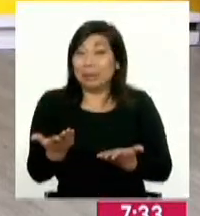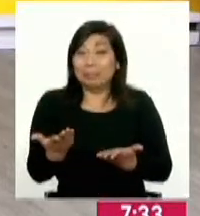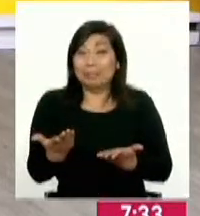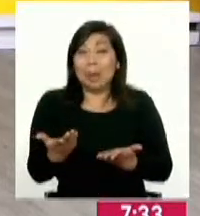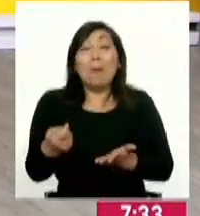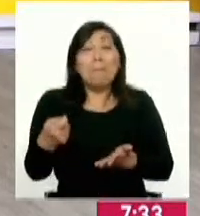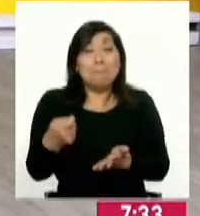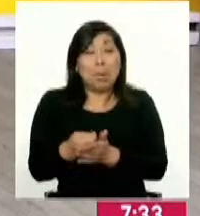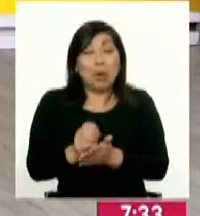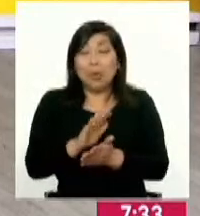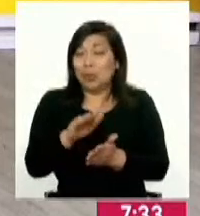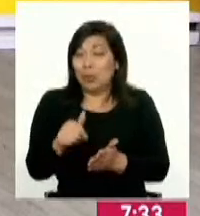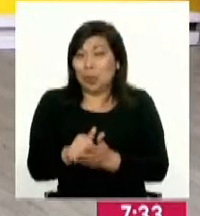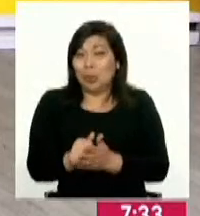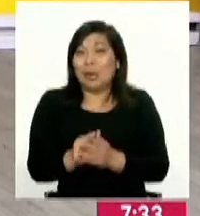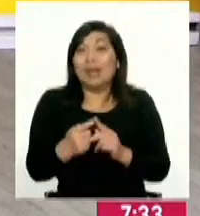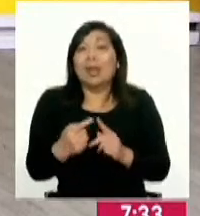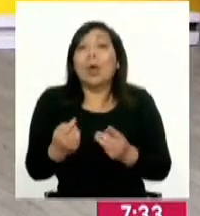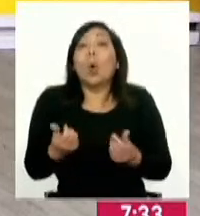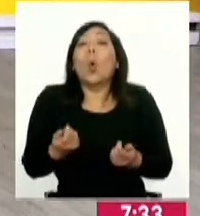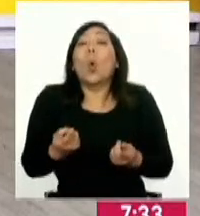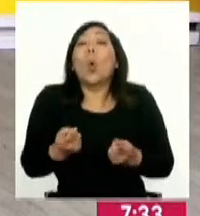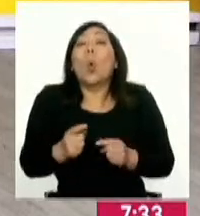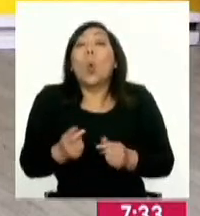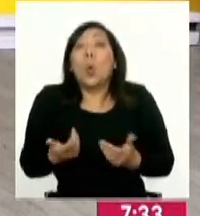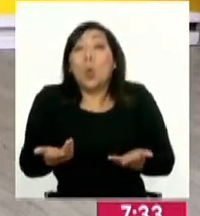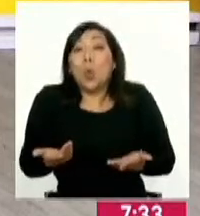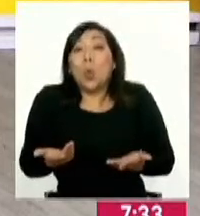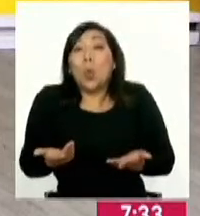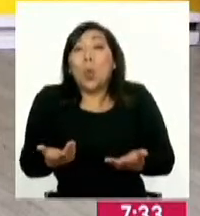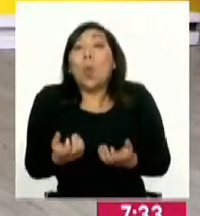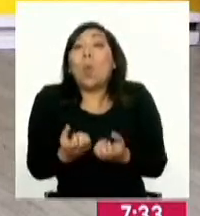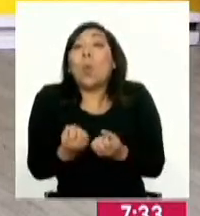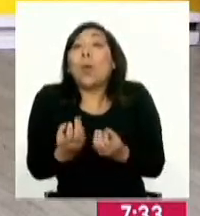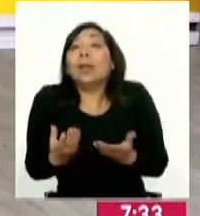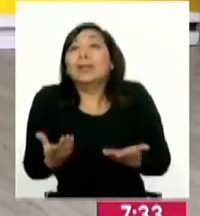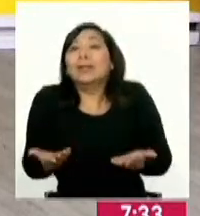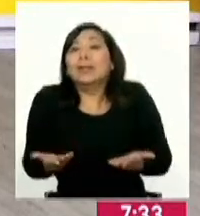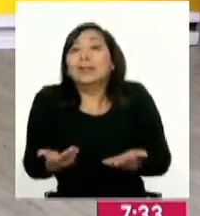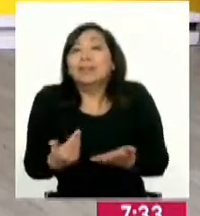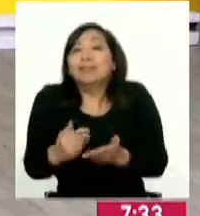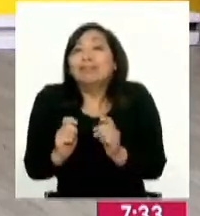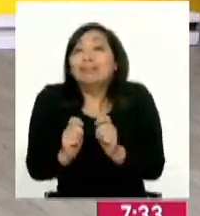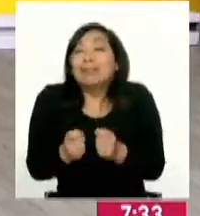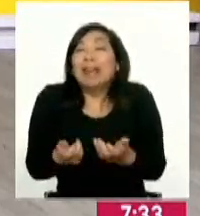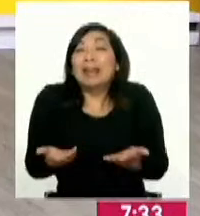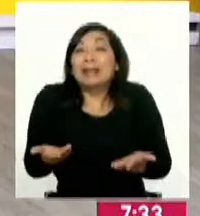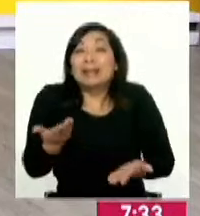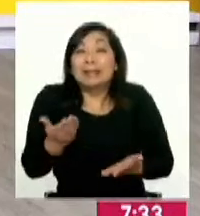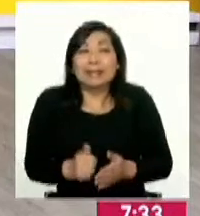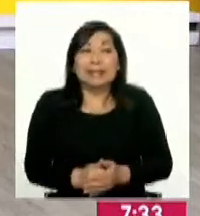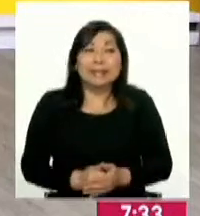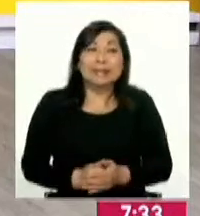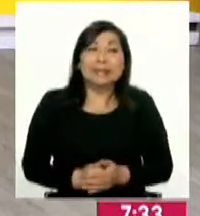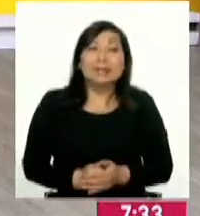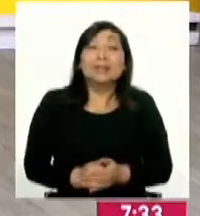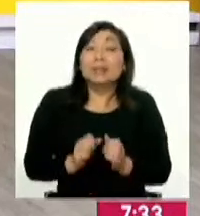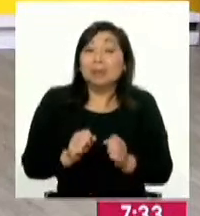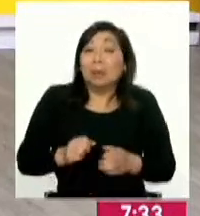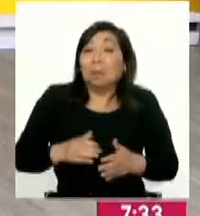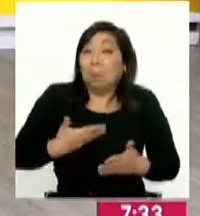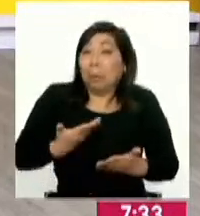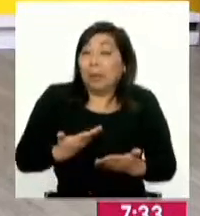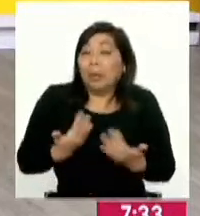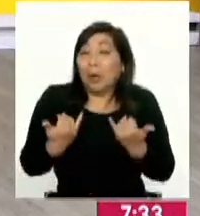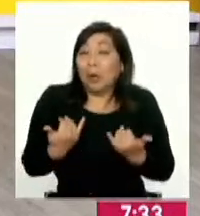subsidiado en todo el mundo. El tema es cuánto es en proporción, ¿verdad? Y qué tan rentable es para